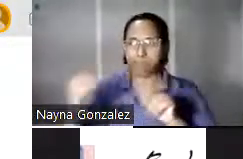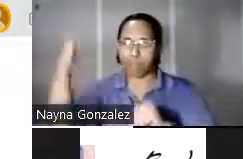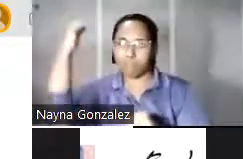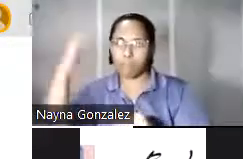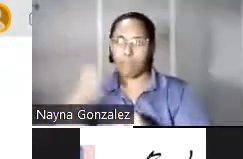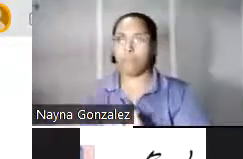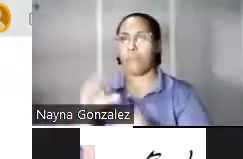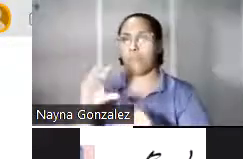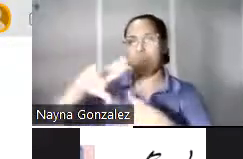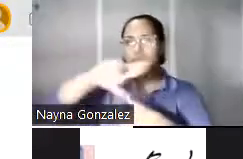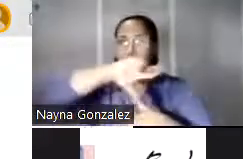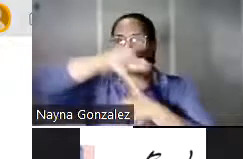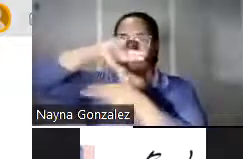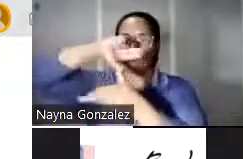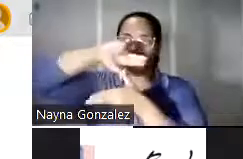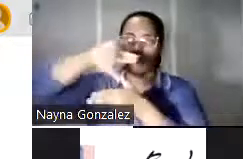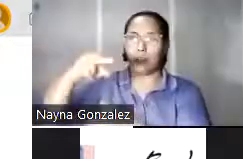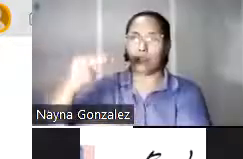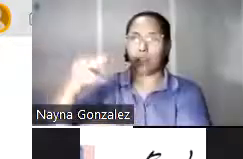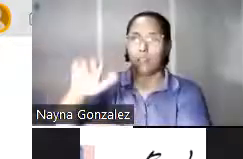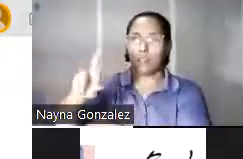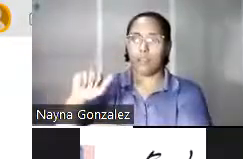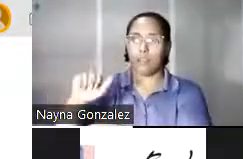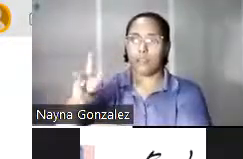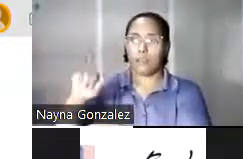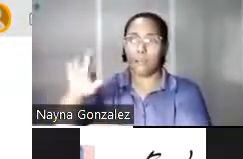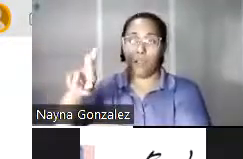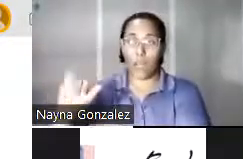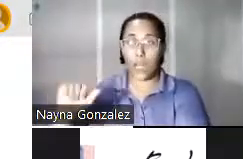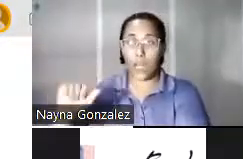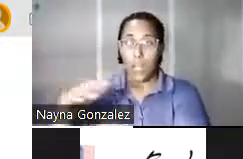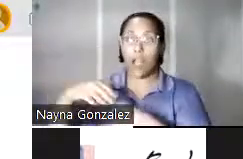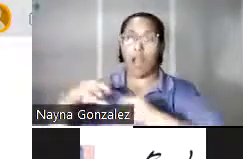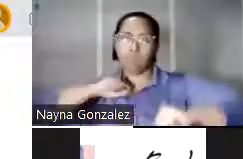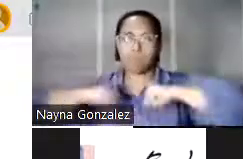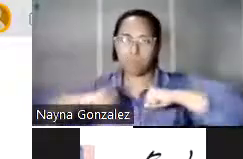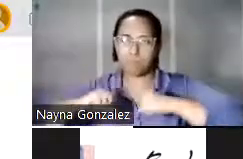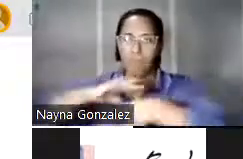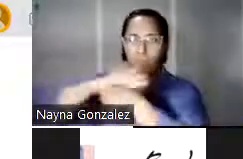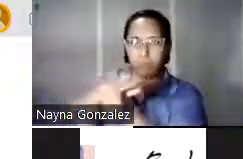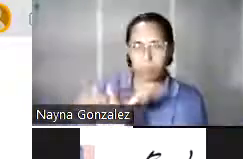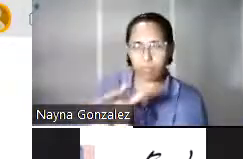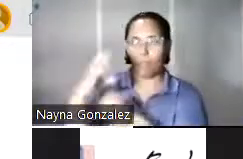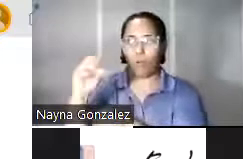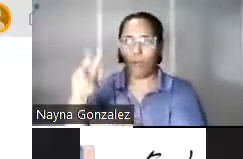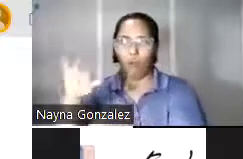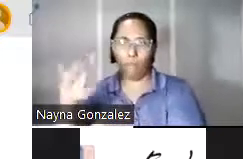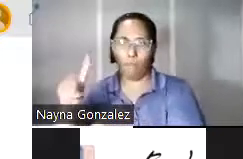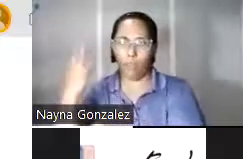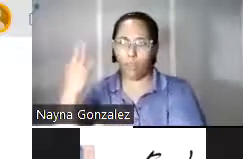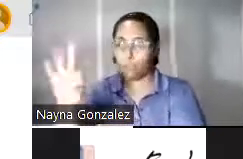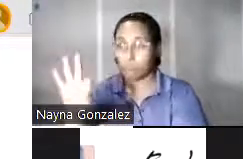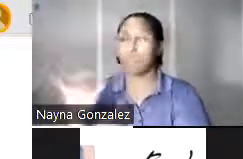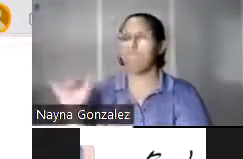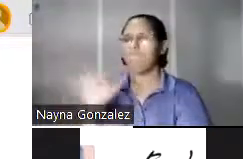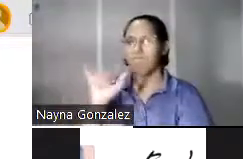Irma y María, la secuencia de terremotos y la pandemia del COVID-19, también me invita